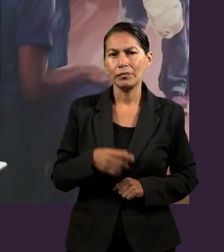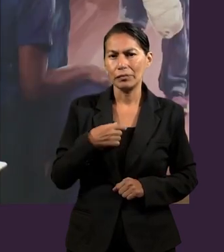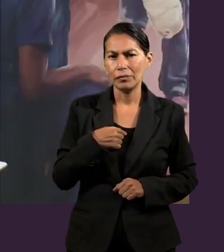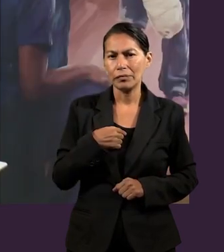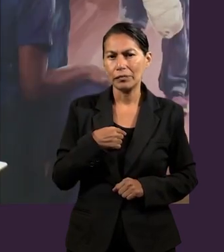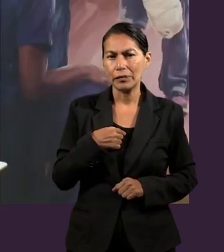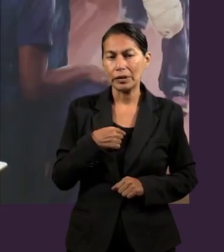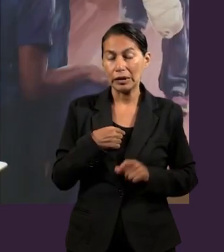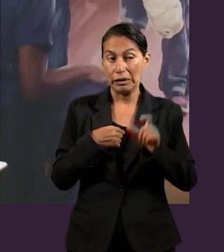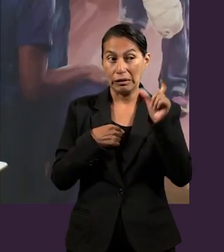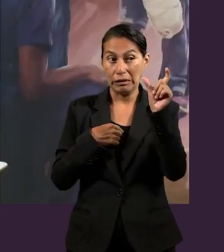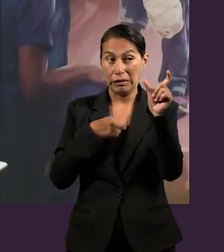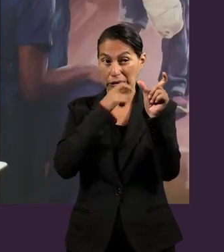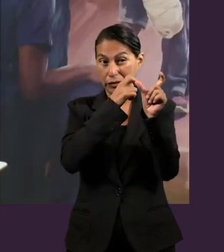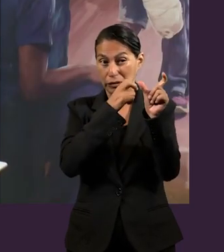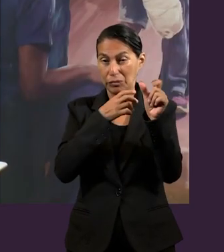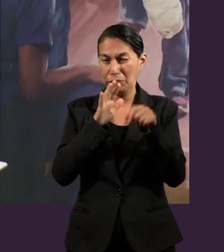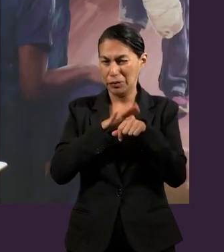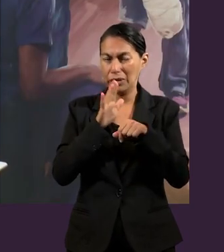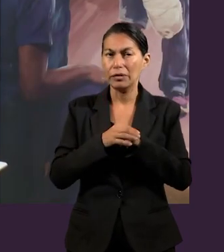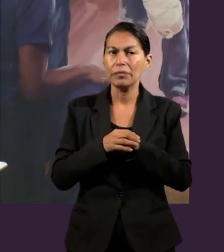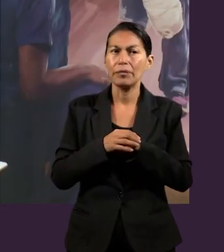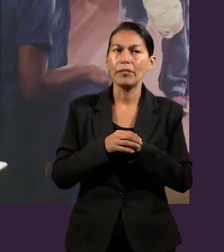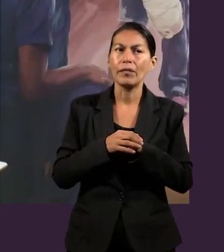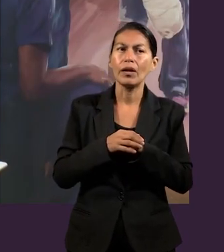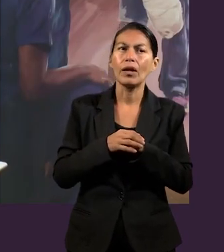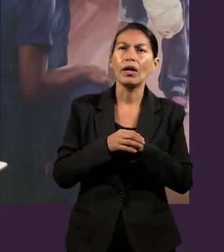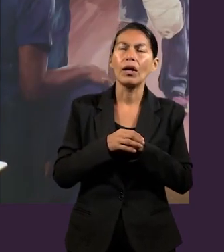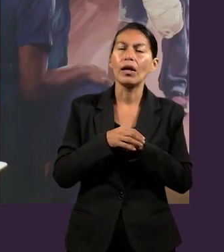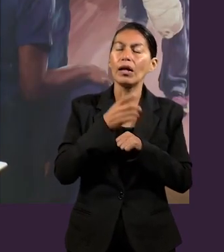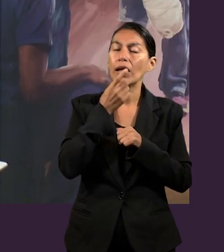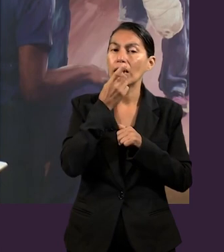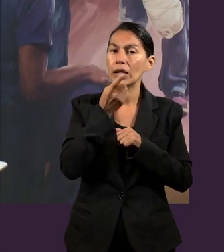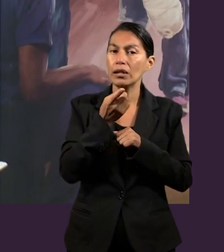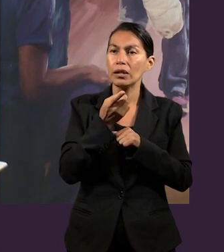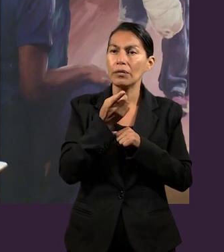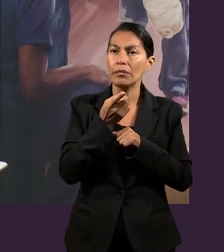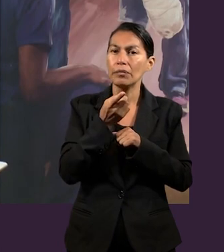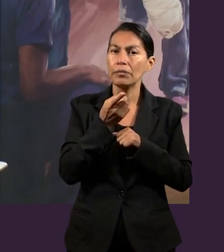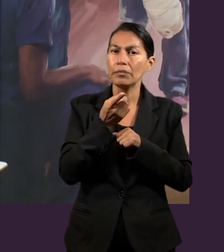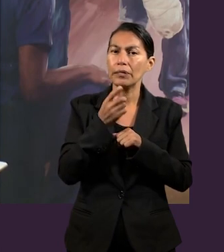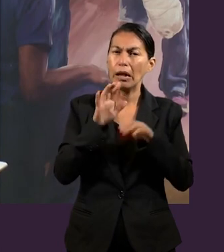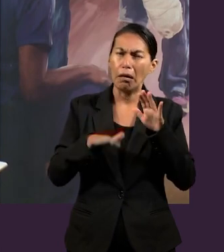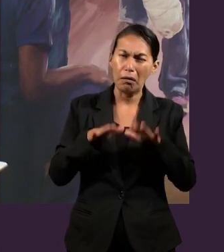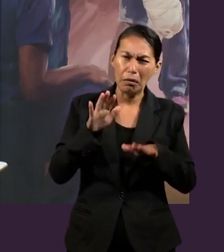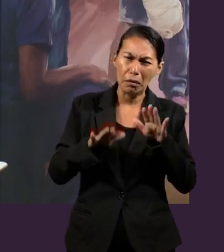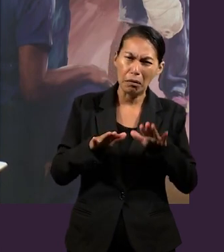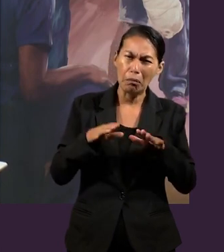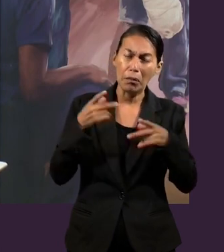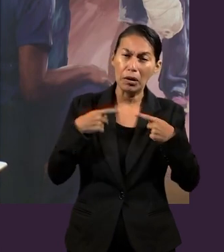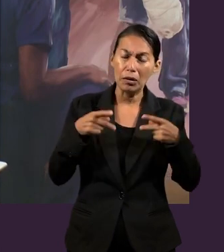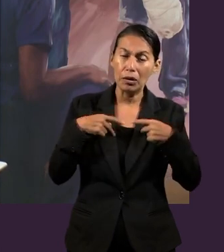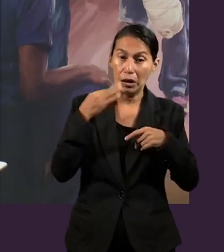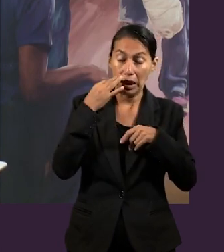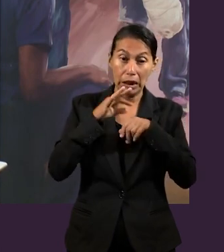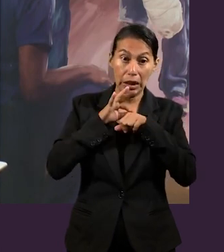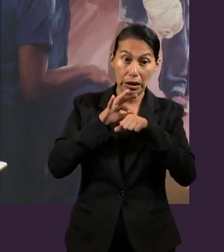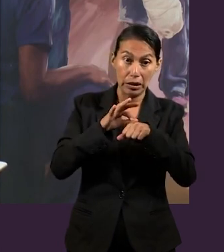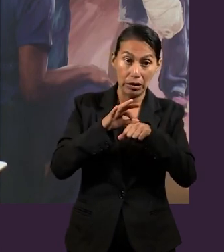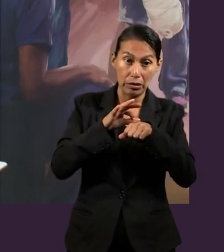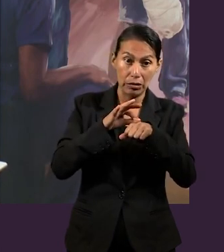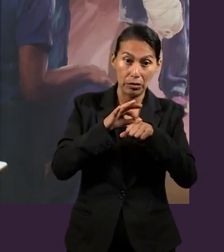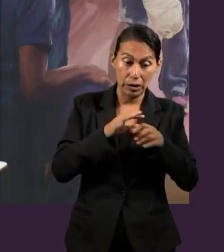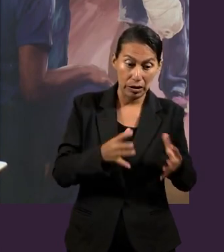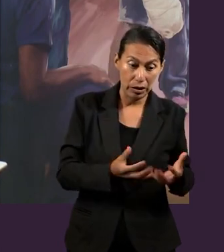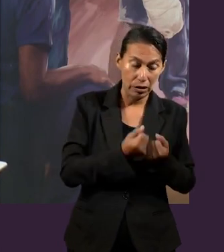una de las cosas que más me impresionó, de hecho, de esa frase fue que decía de que es bonito como, o bueno, que a veces hay